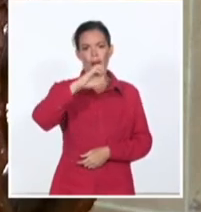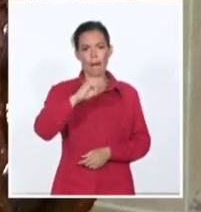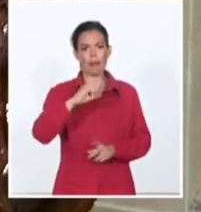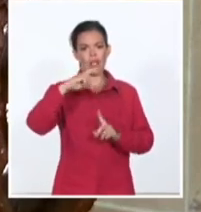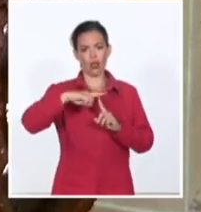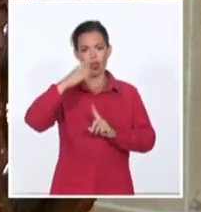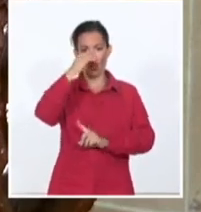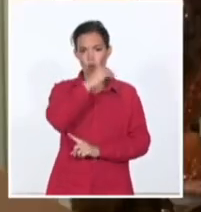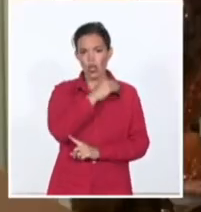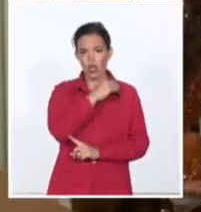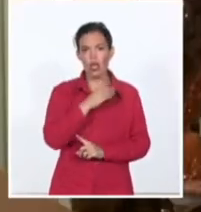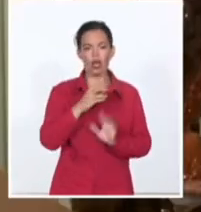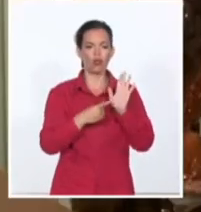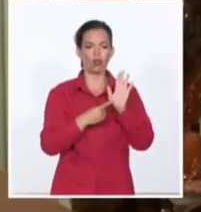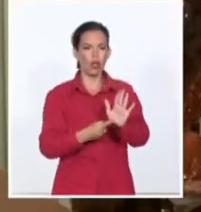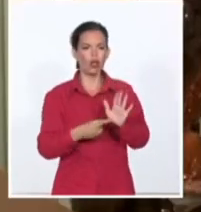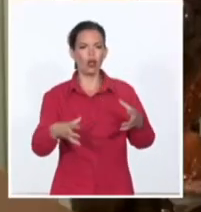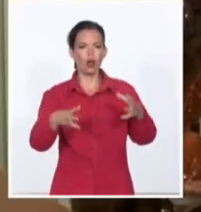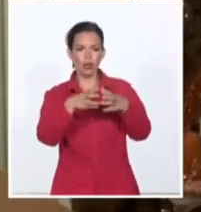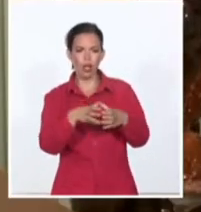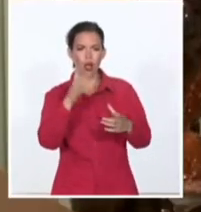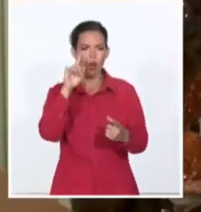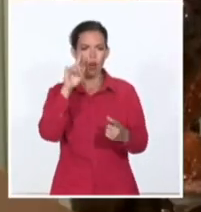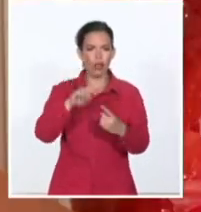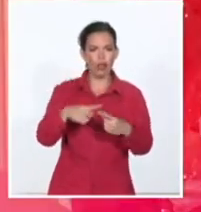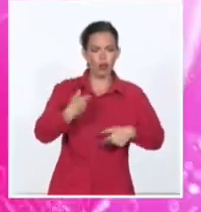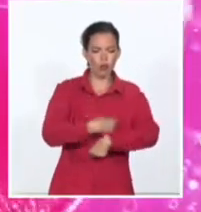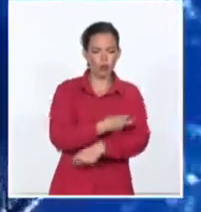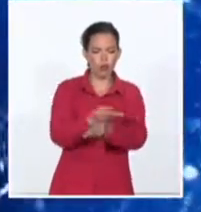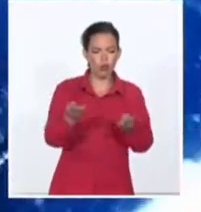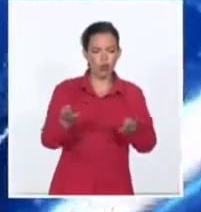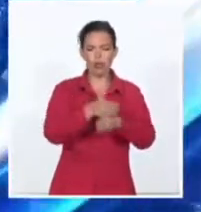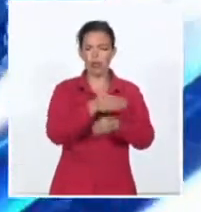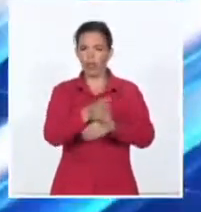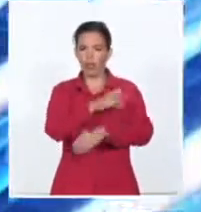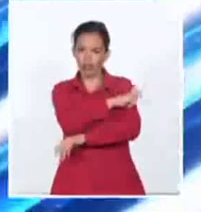comités para que lleguen a uno o a varios países de la Unión.